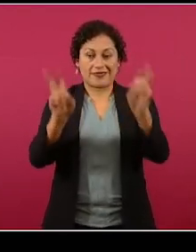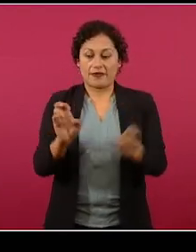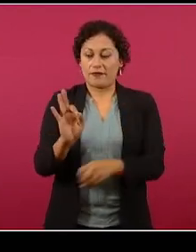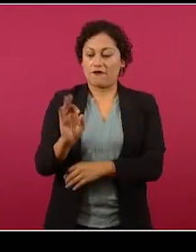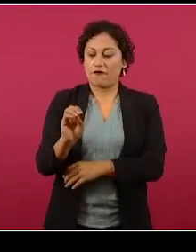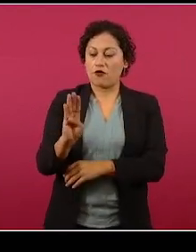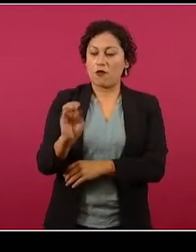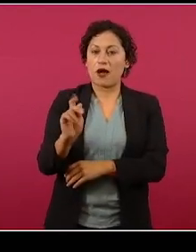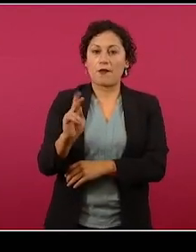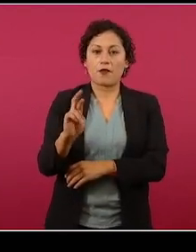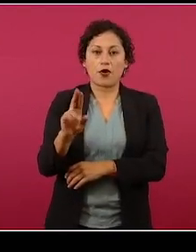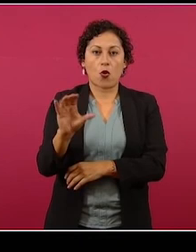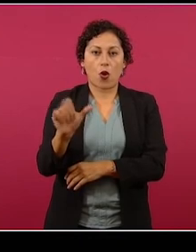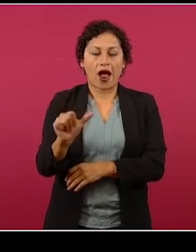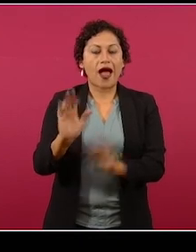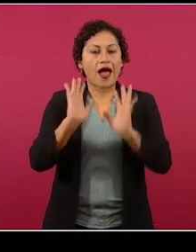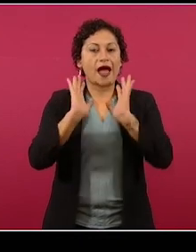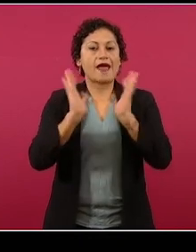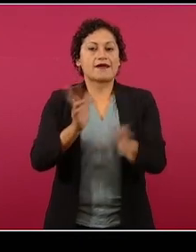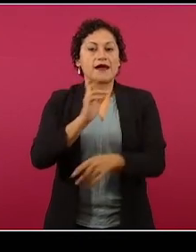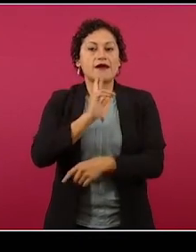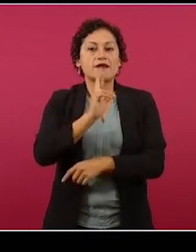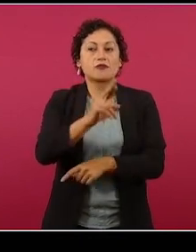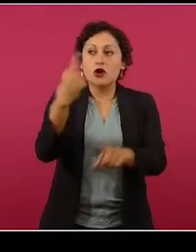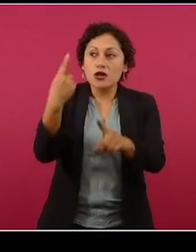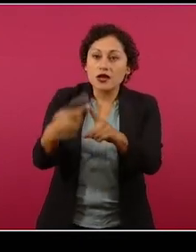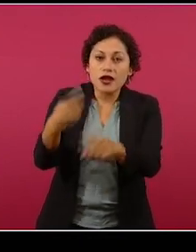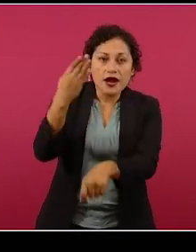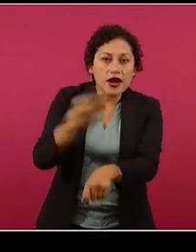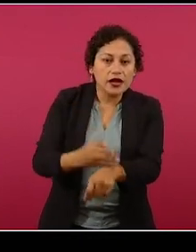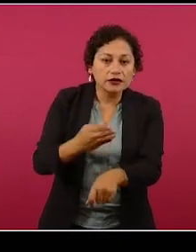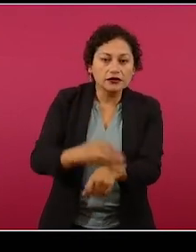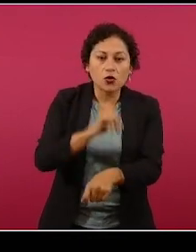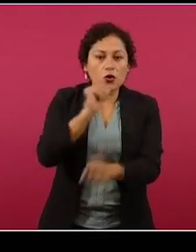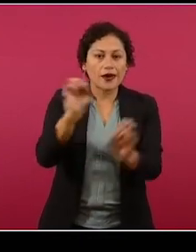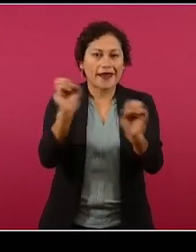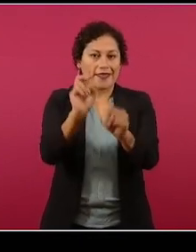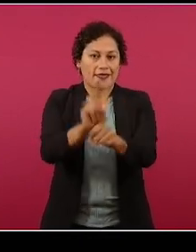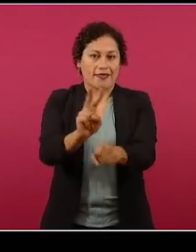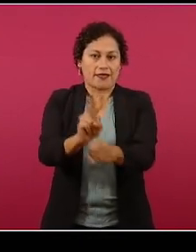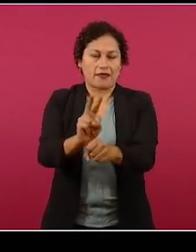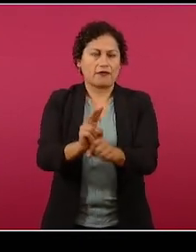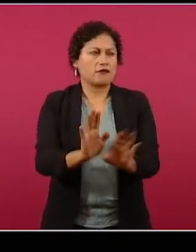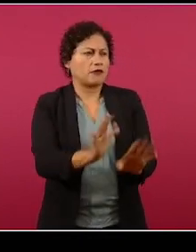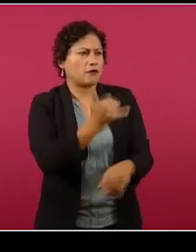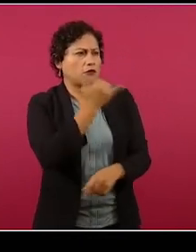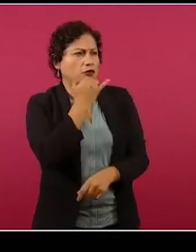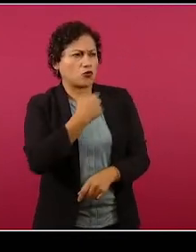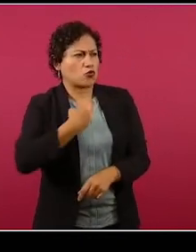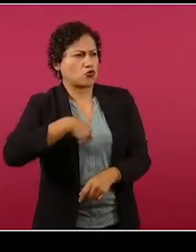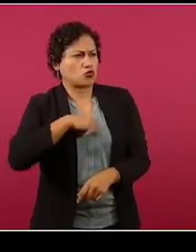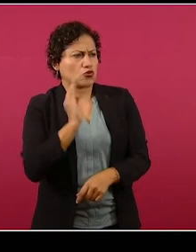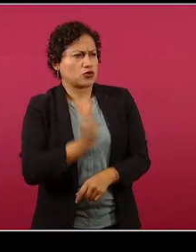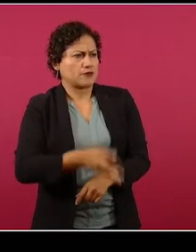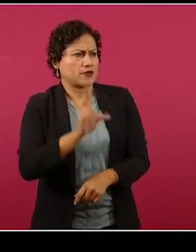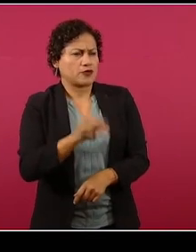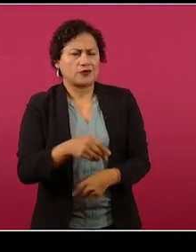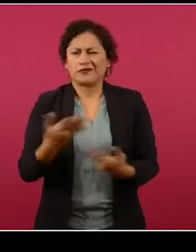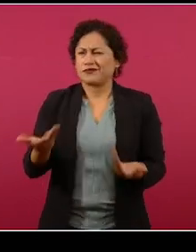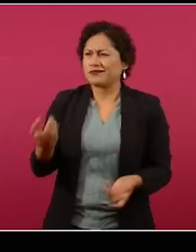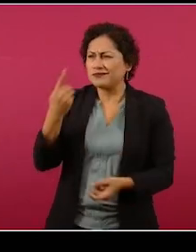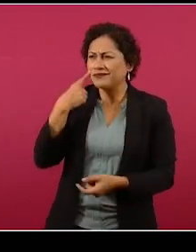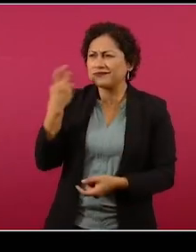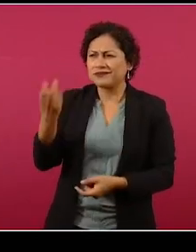castigo a los responsables y sin que estén las auditorías. A ver, le a Nosotros no vamos a aprobar el FOBAPROA, Andrés Manuel. Aquí el tema central,